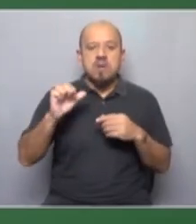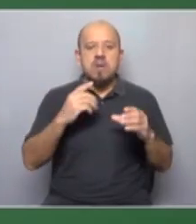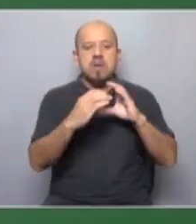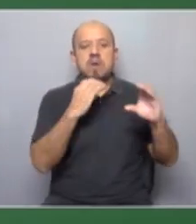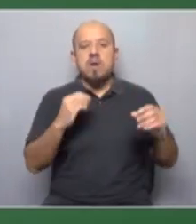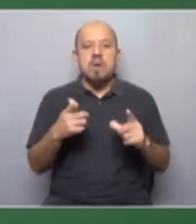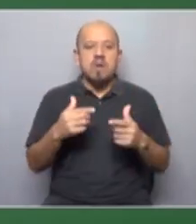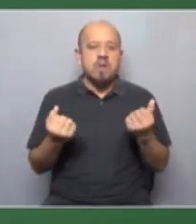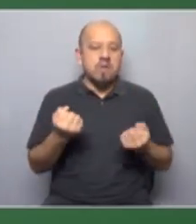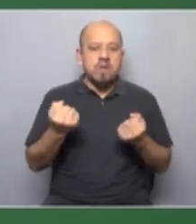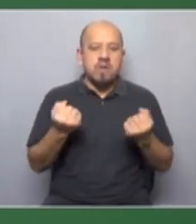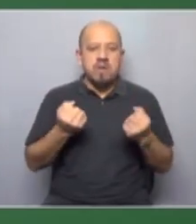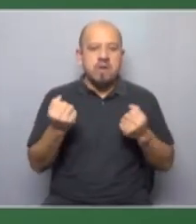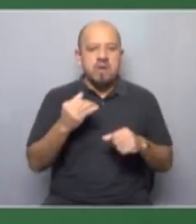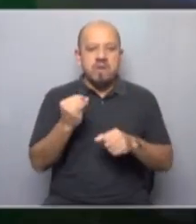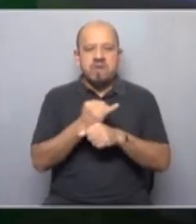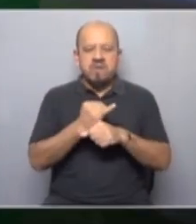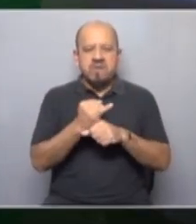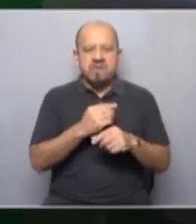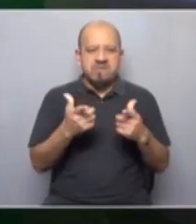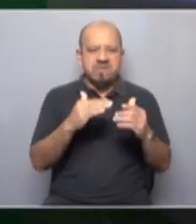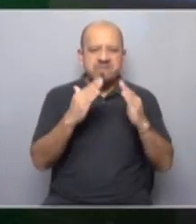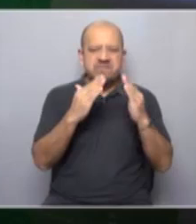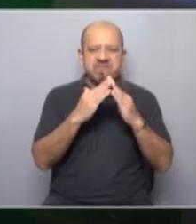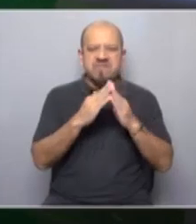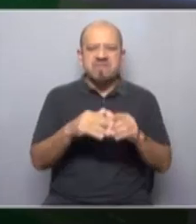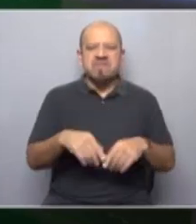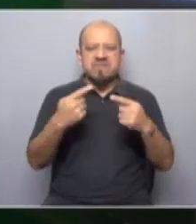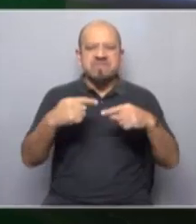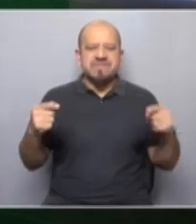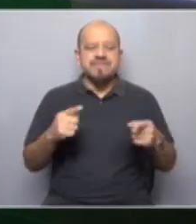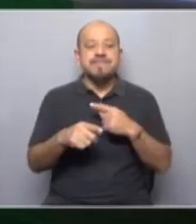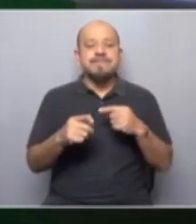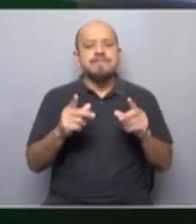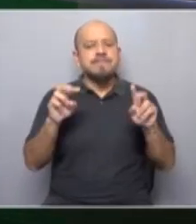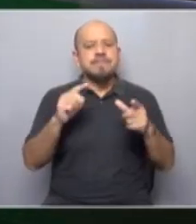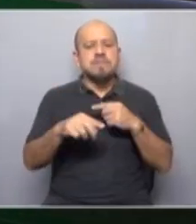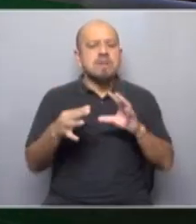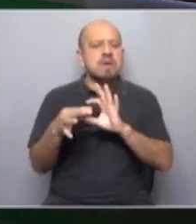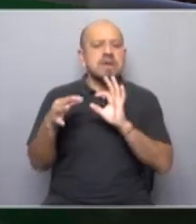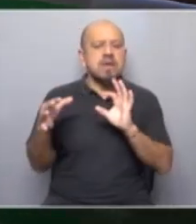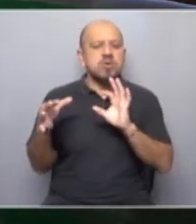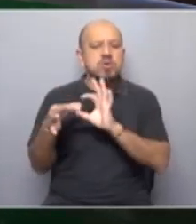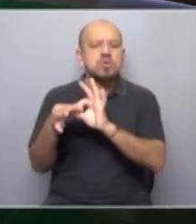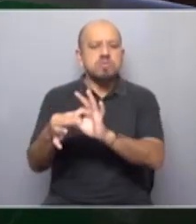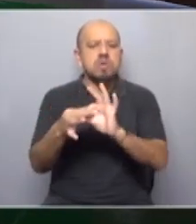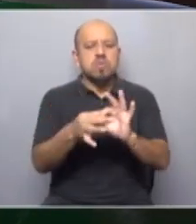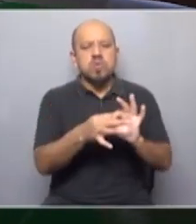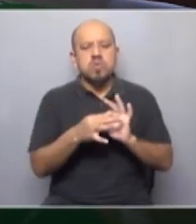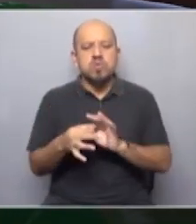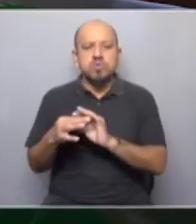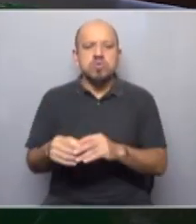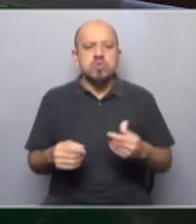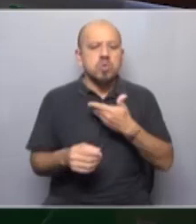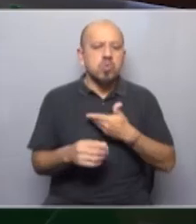no tienen autos, inmobiliarias que no tienen casas o también tiendas que no tienen comercios. El tema es que los vínculos entre empleados y